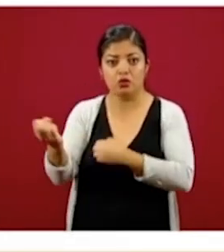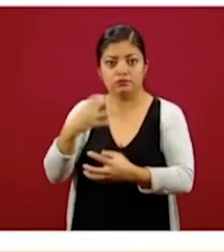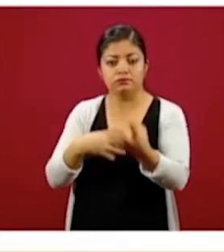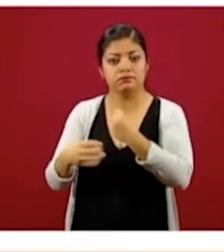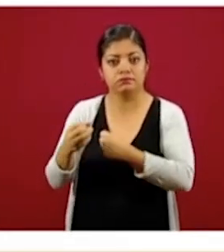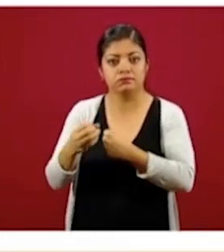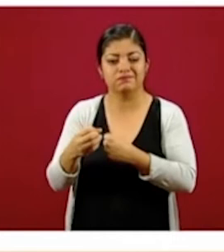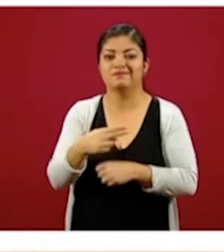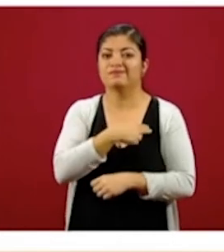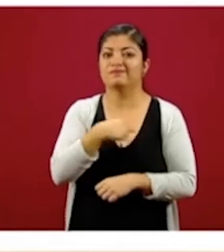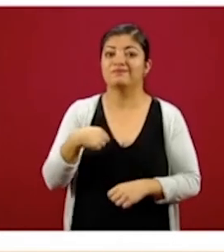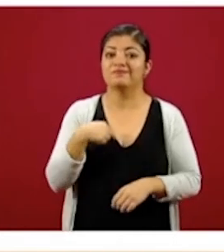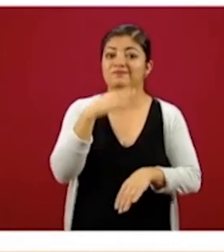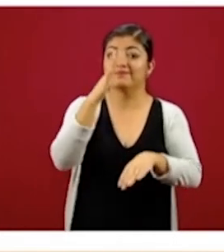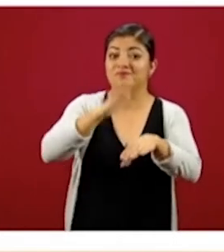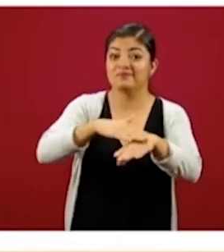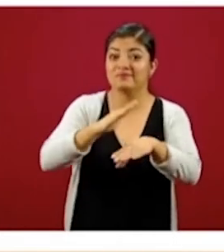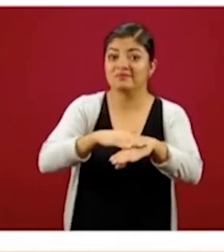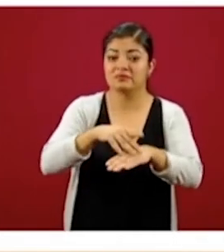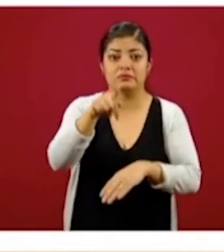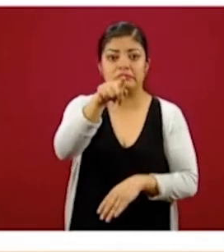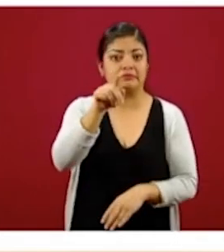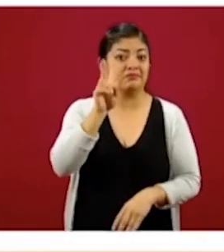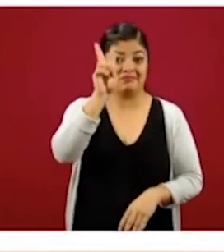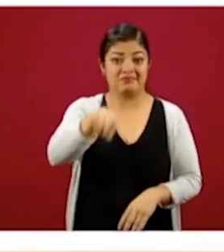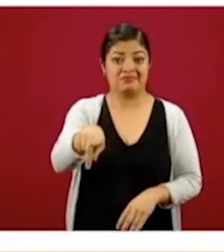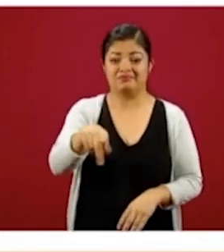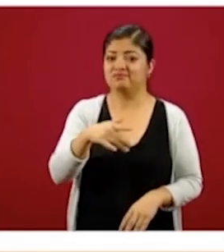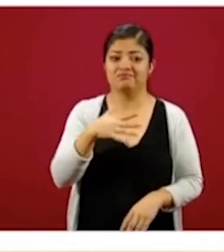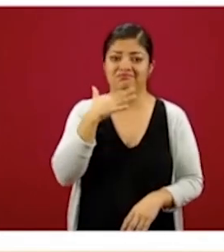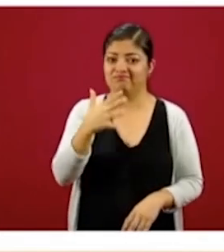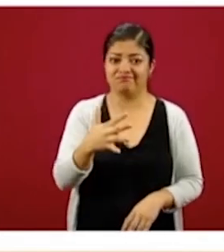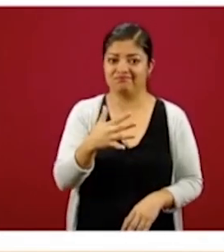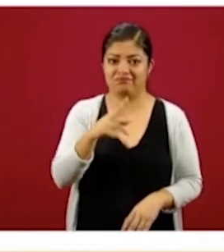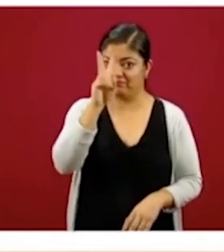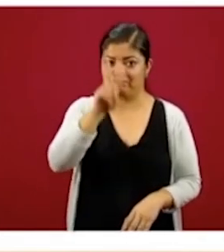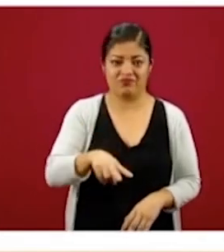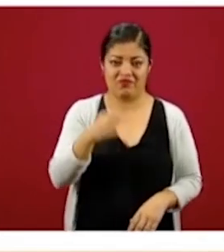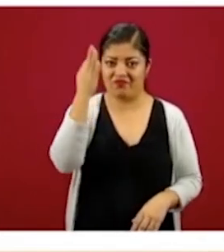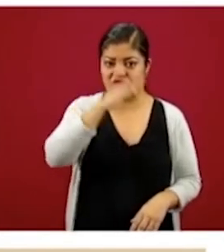le decimos a la población que no se dejen engañar. La siguiente, por favor.